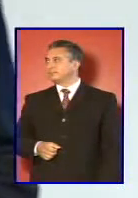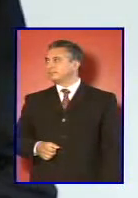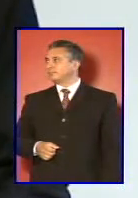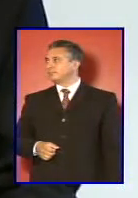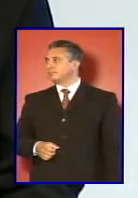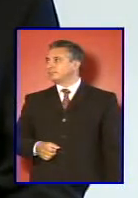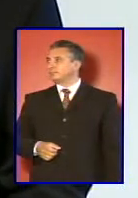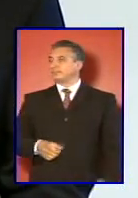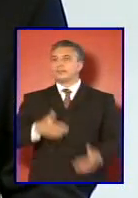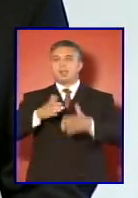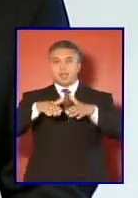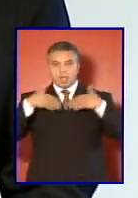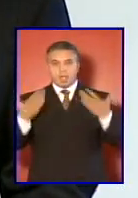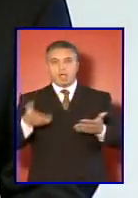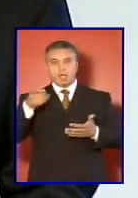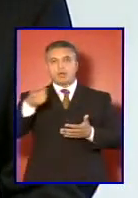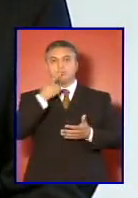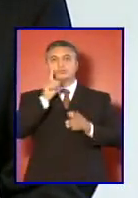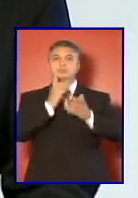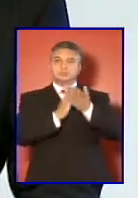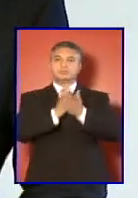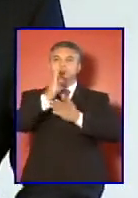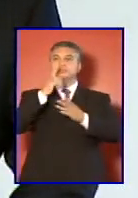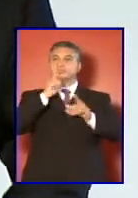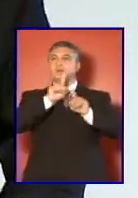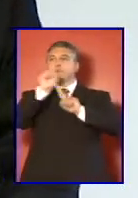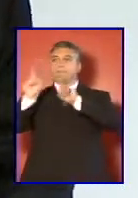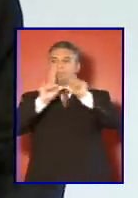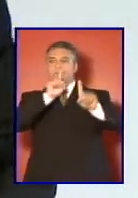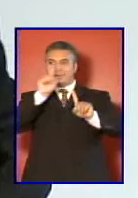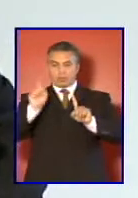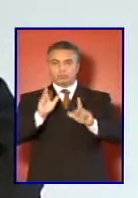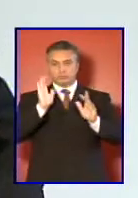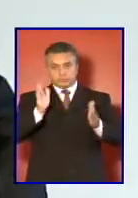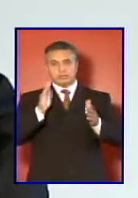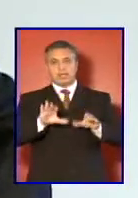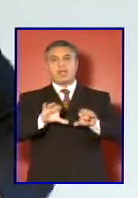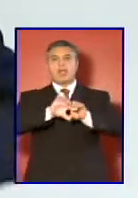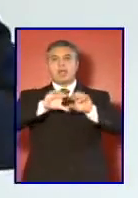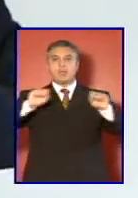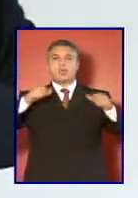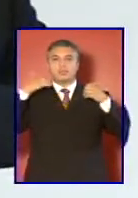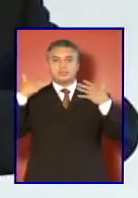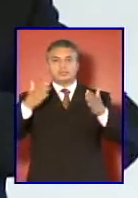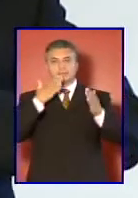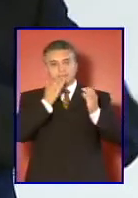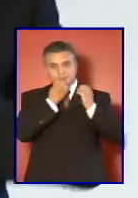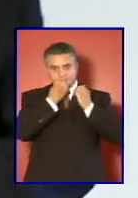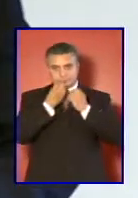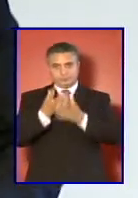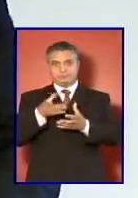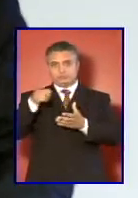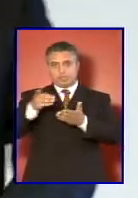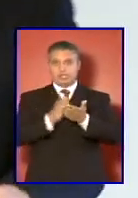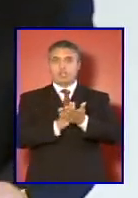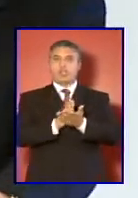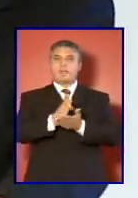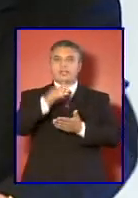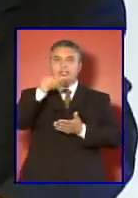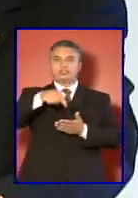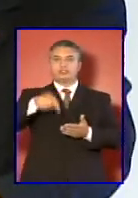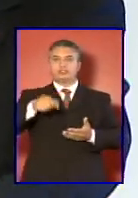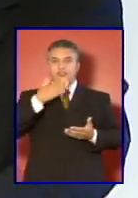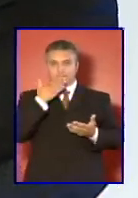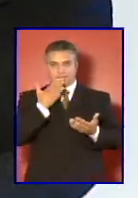a continuación iniciaremos la ronda de preguntas de acuerdo a lo expresado al comienzo de esta